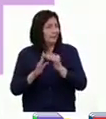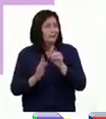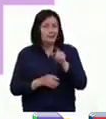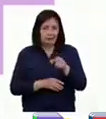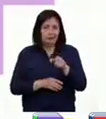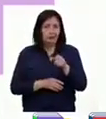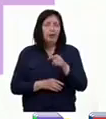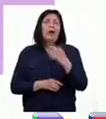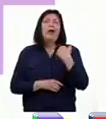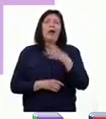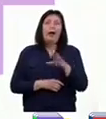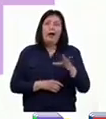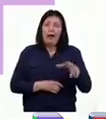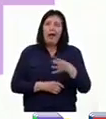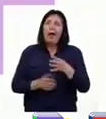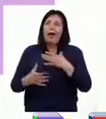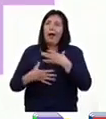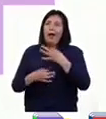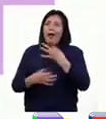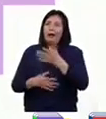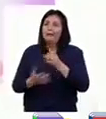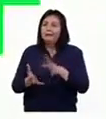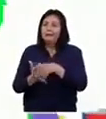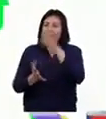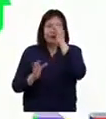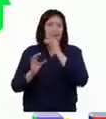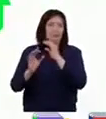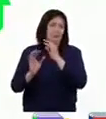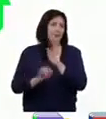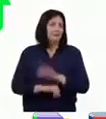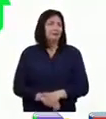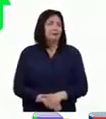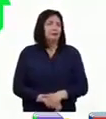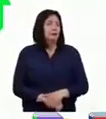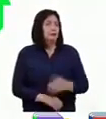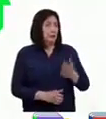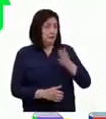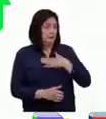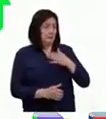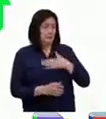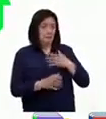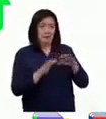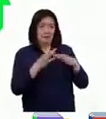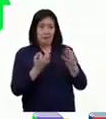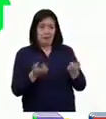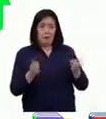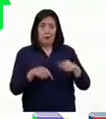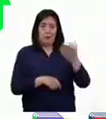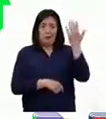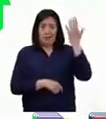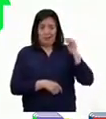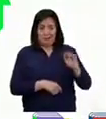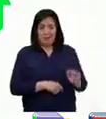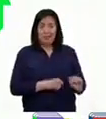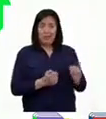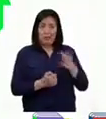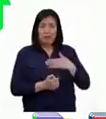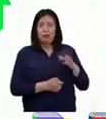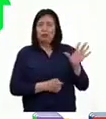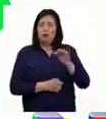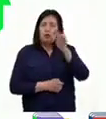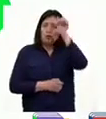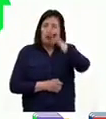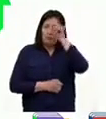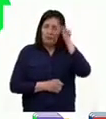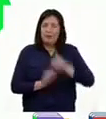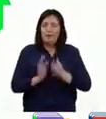Eso causó que se interese por la música y aprendo a tocar la trompeta. En mi familia, cuando éramos pequeños, todos los